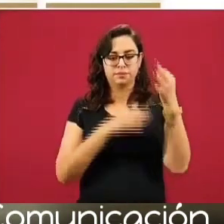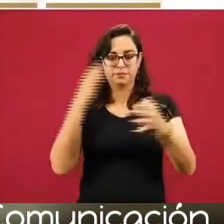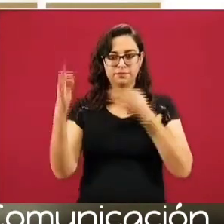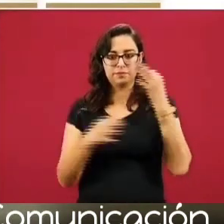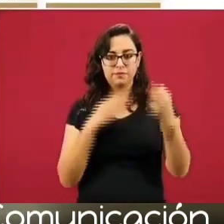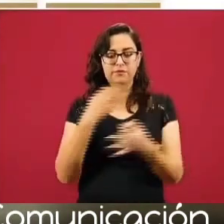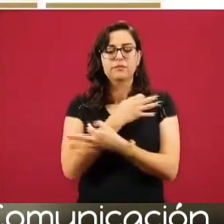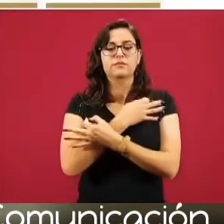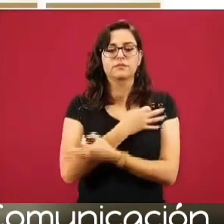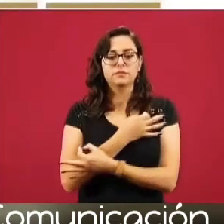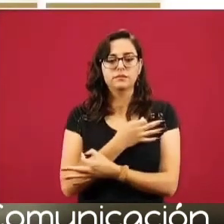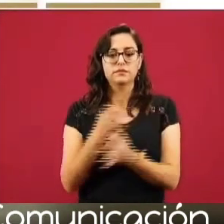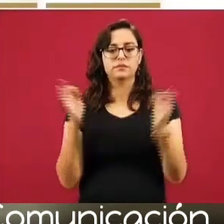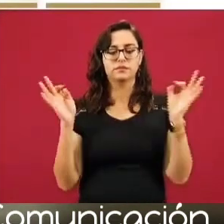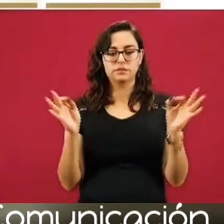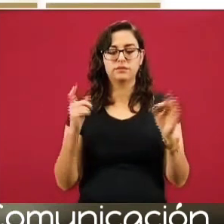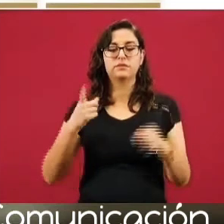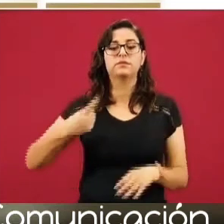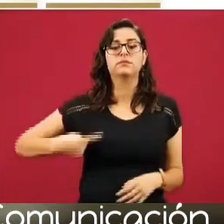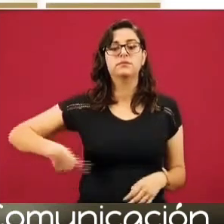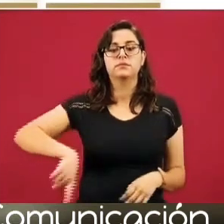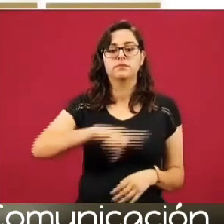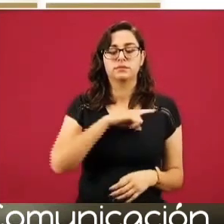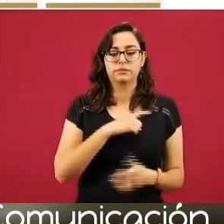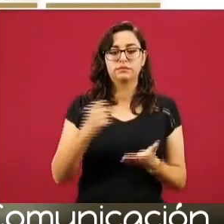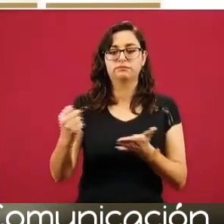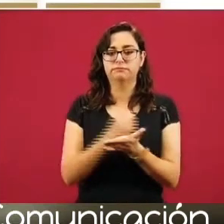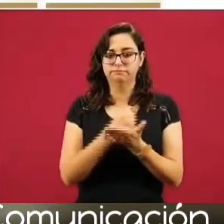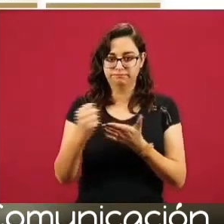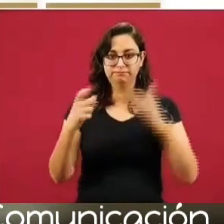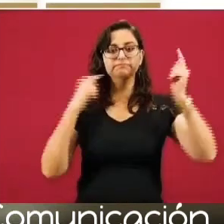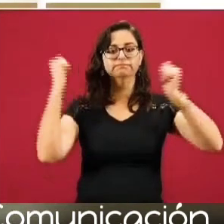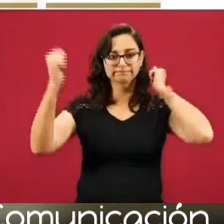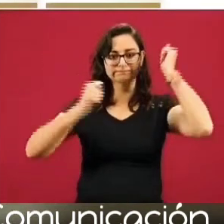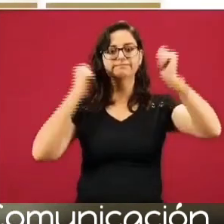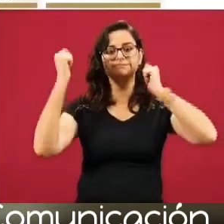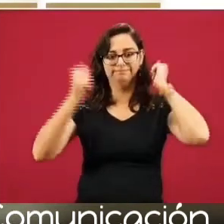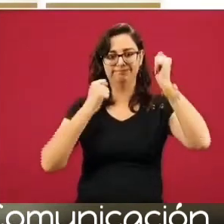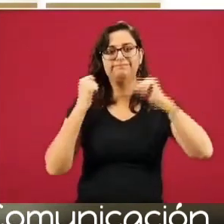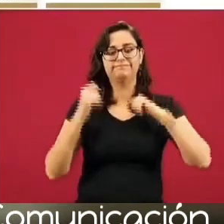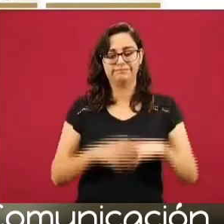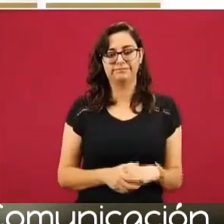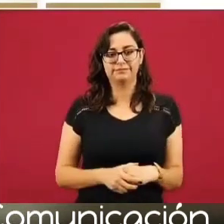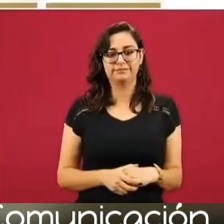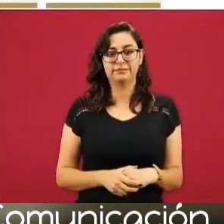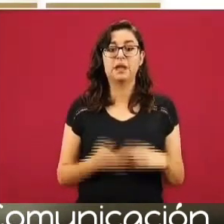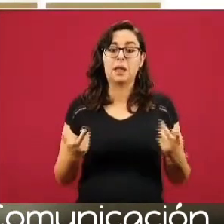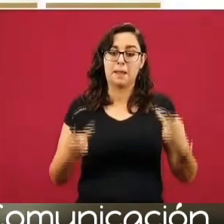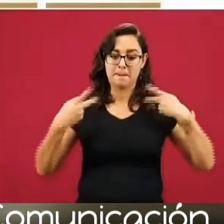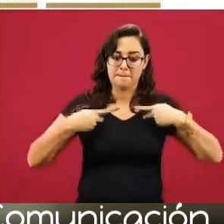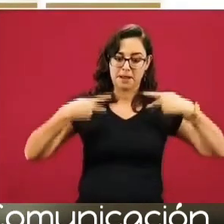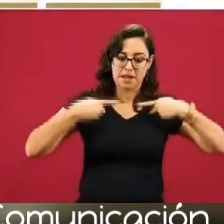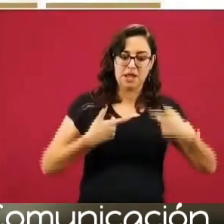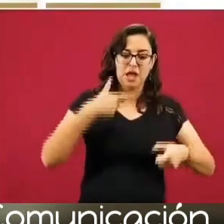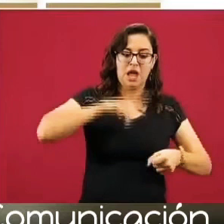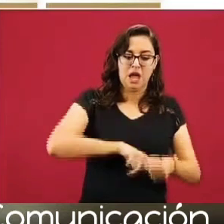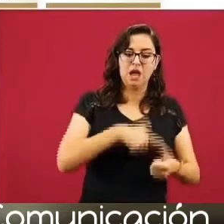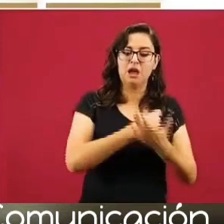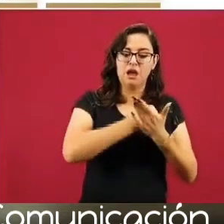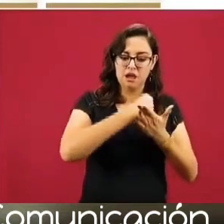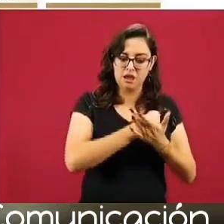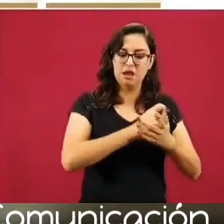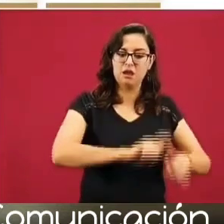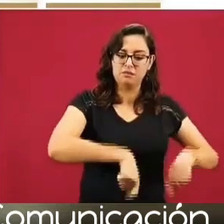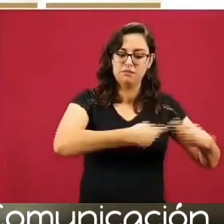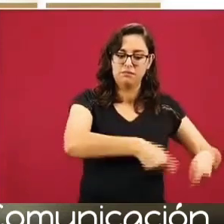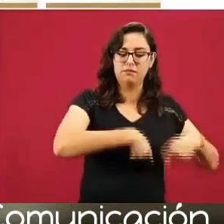que queremos dar, es que vamos a dar crédito turístico. O sea, así como damos los préstamos personales que ahorita van a salir, que